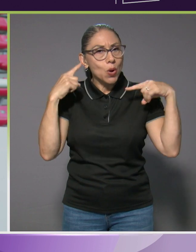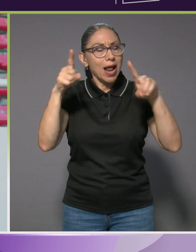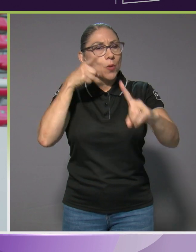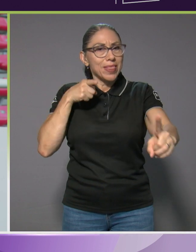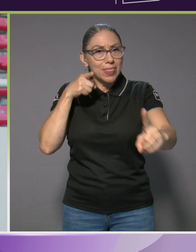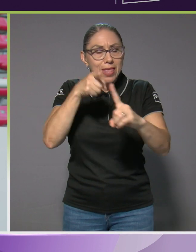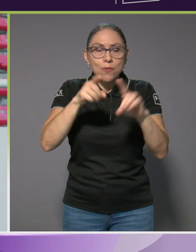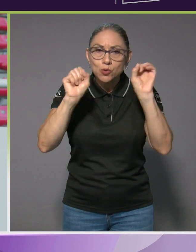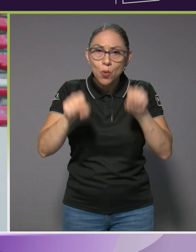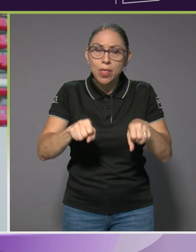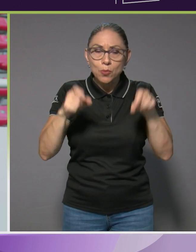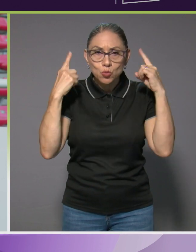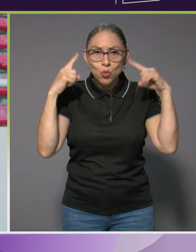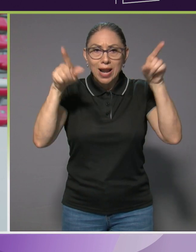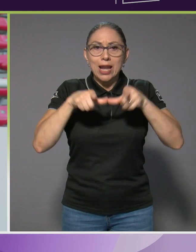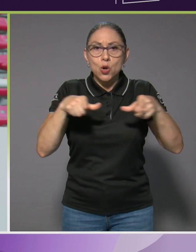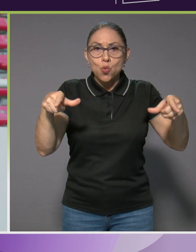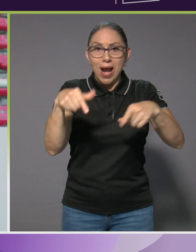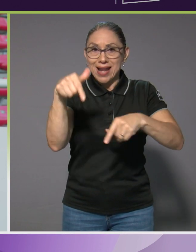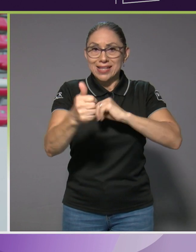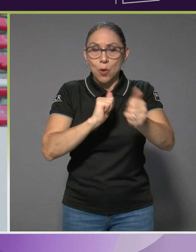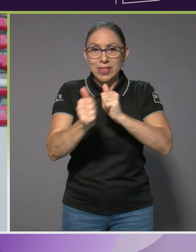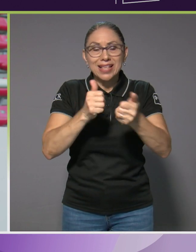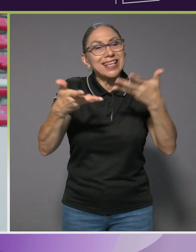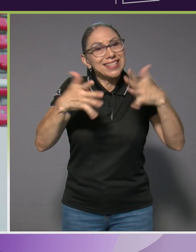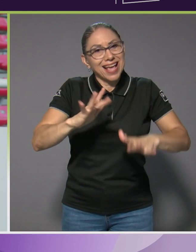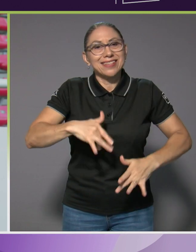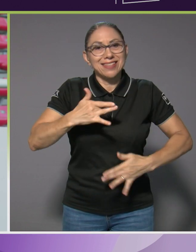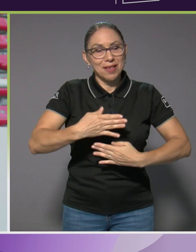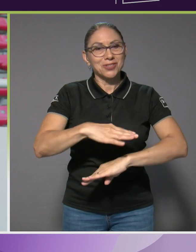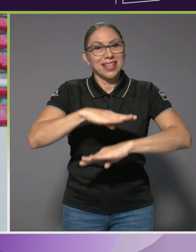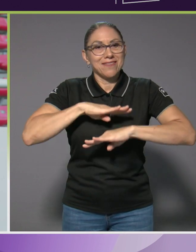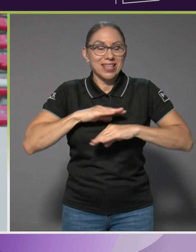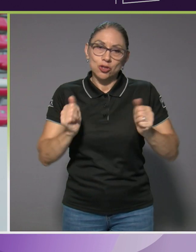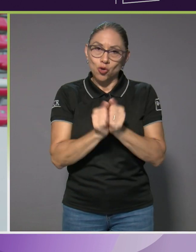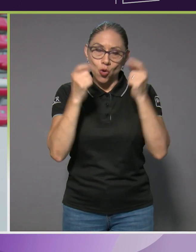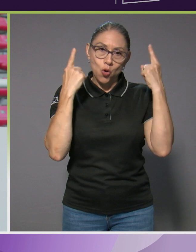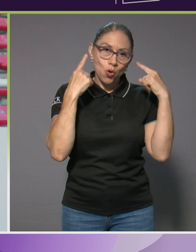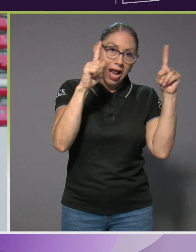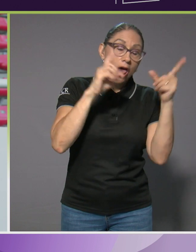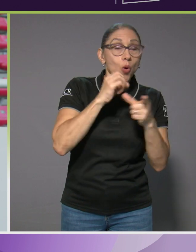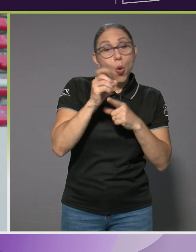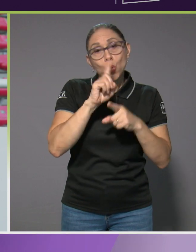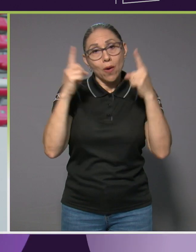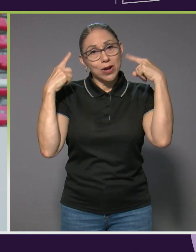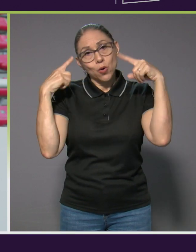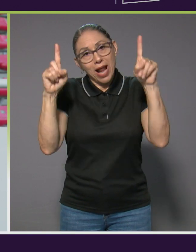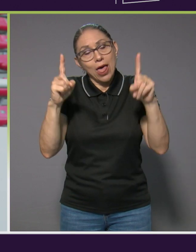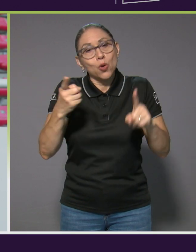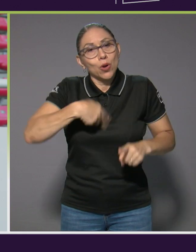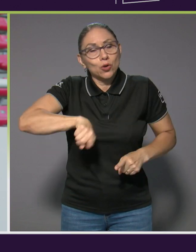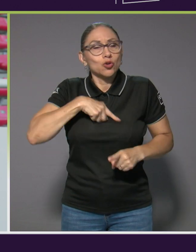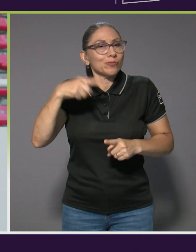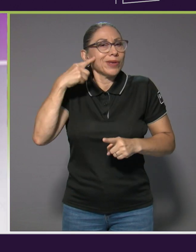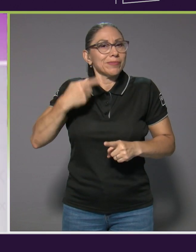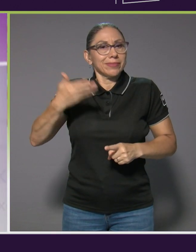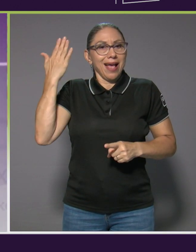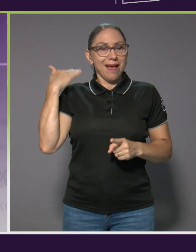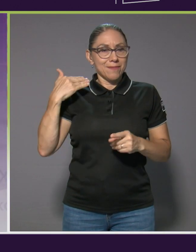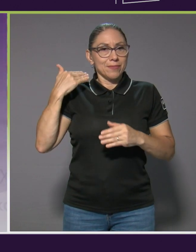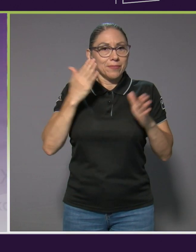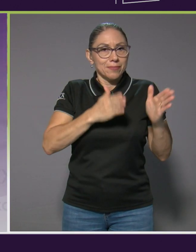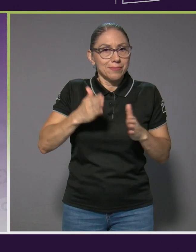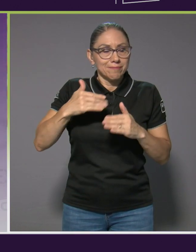competencia y ya pues estaríamos satisfechos con lo haber logrado o no haber logrado lo que habíamos propuesto anteriormente.